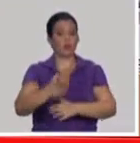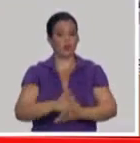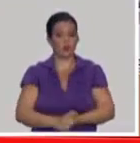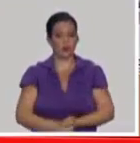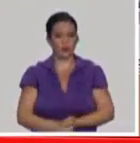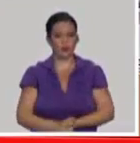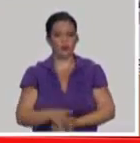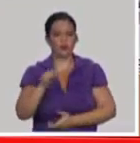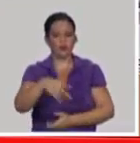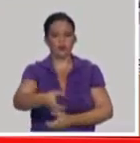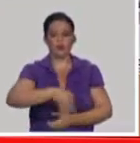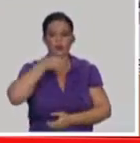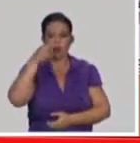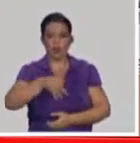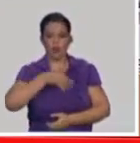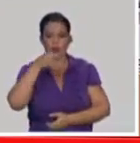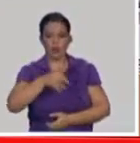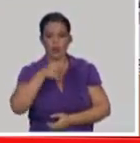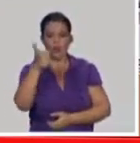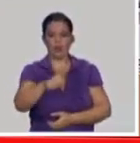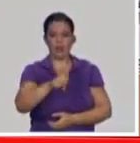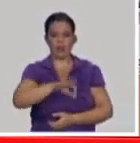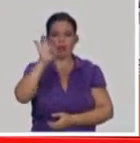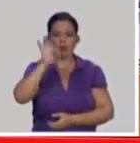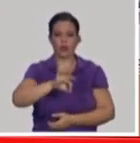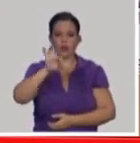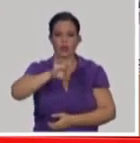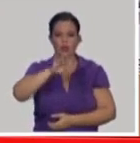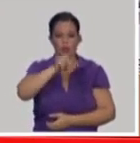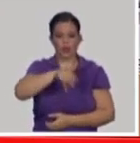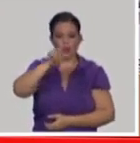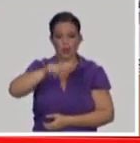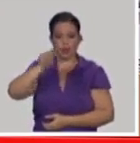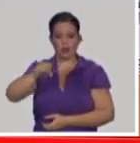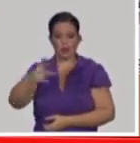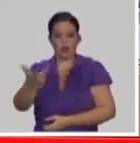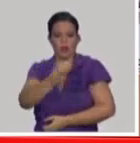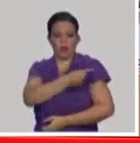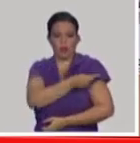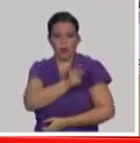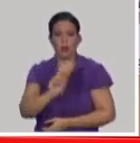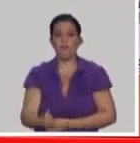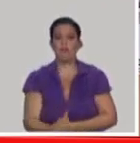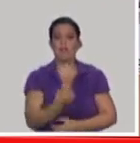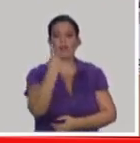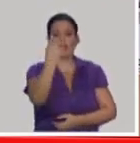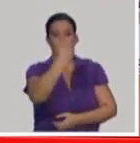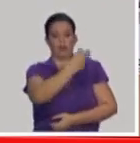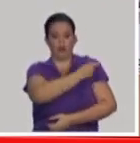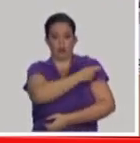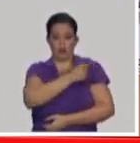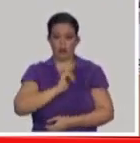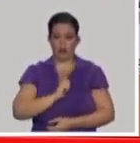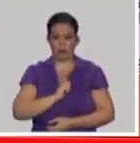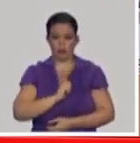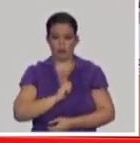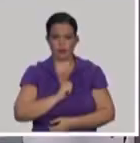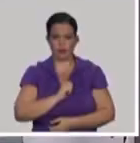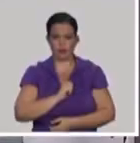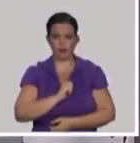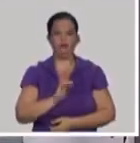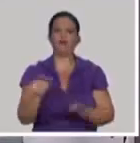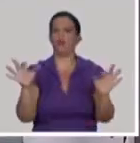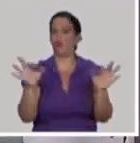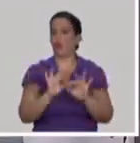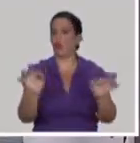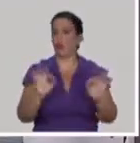de menos del 10% todavía de la población cubana, y además una dosis todavía no es suficiente siquiera para proteger a esa población. Eso es importante.